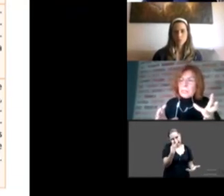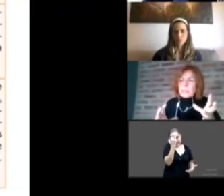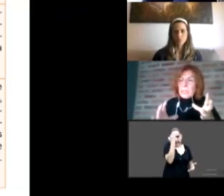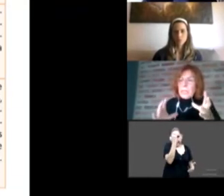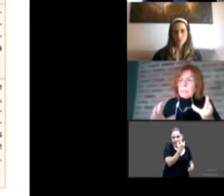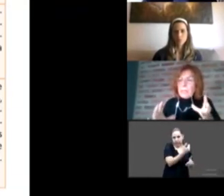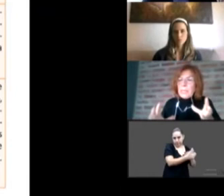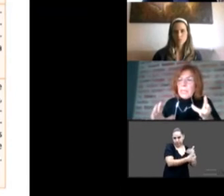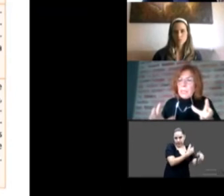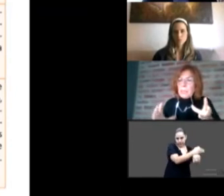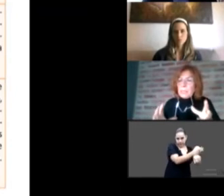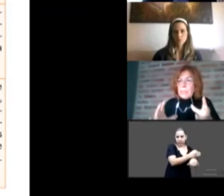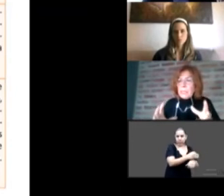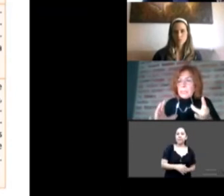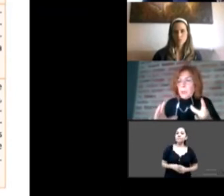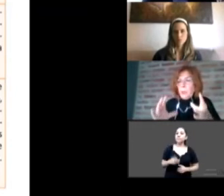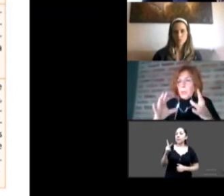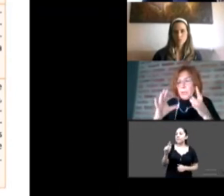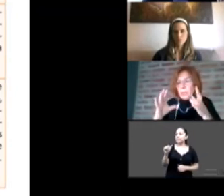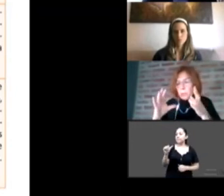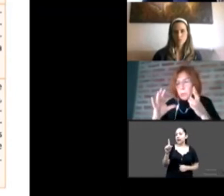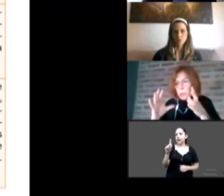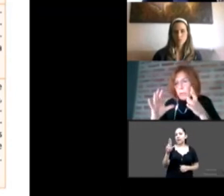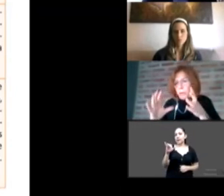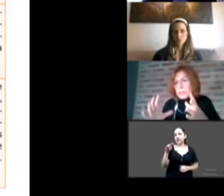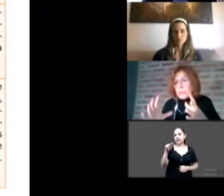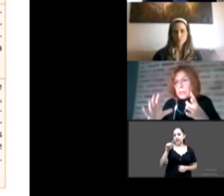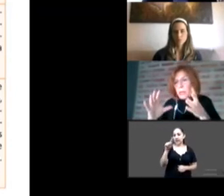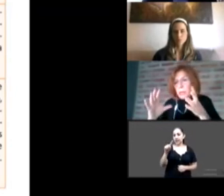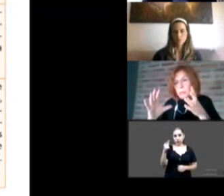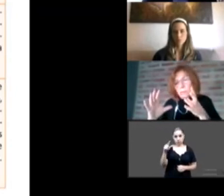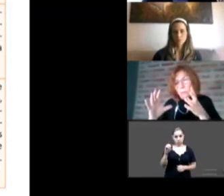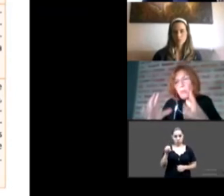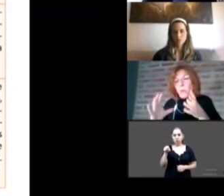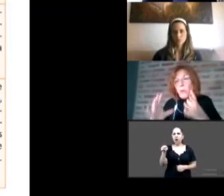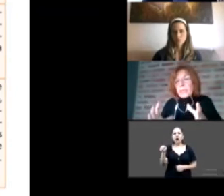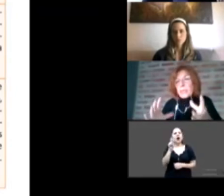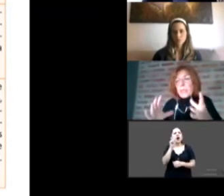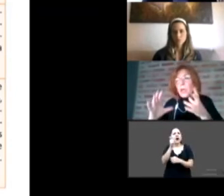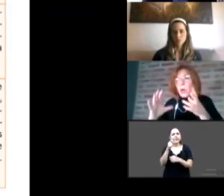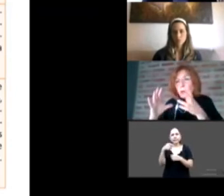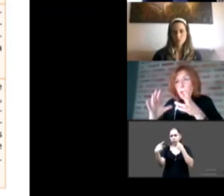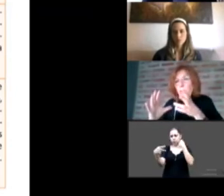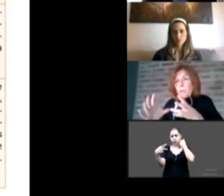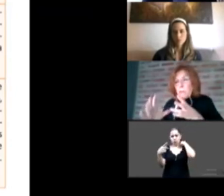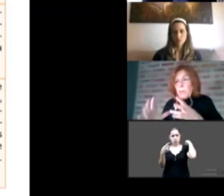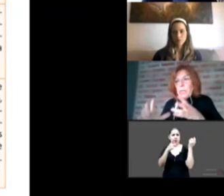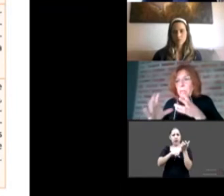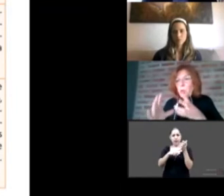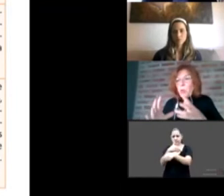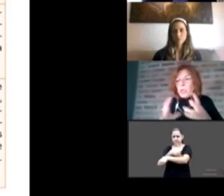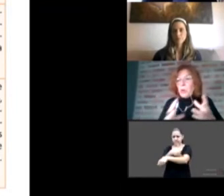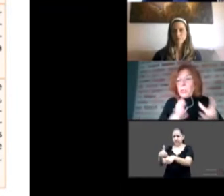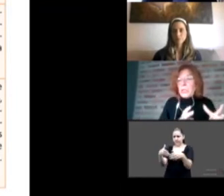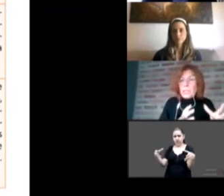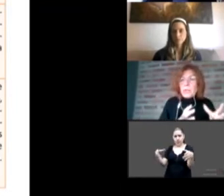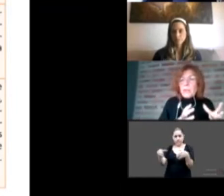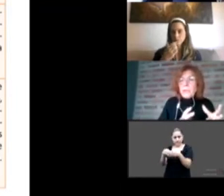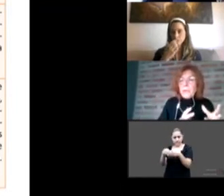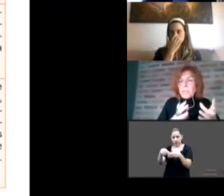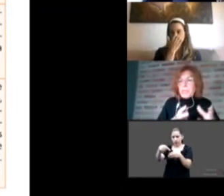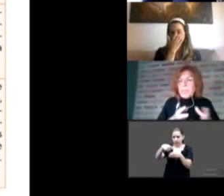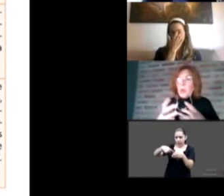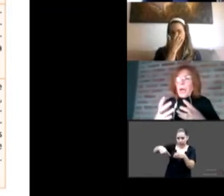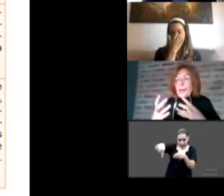se aplica, que quiere decir una relación afectiva muy fuerte con alguna familia de un niño o niña